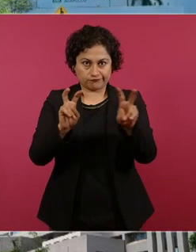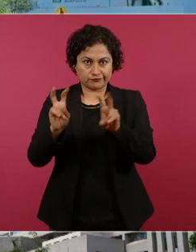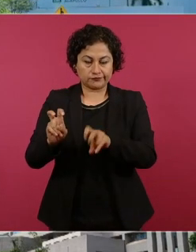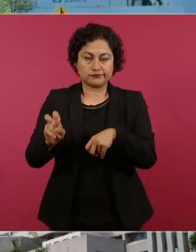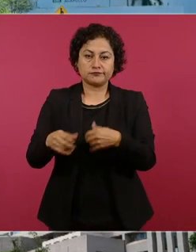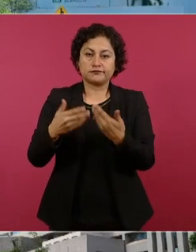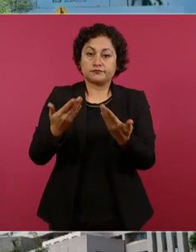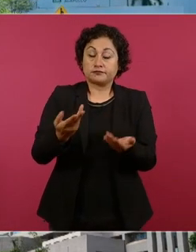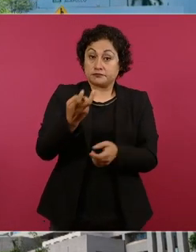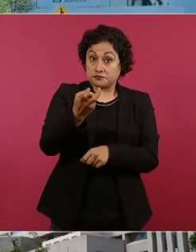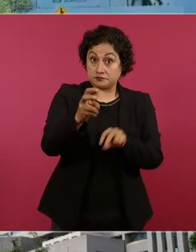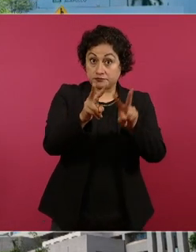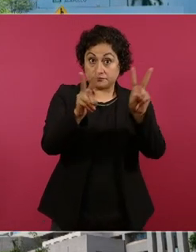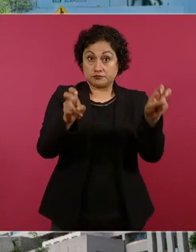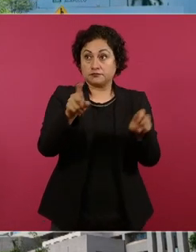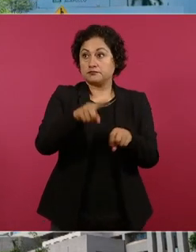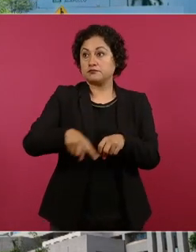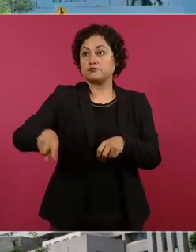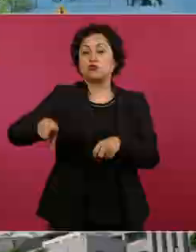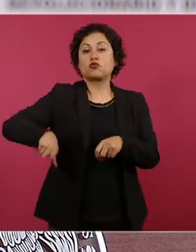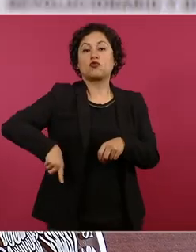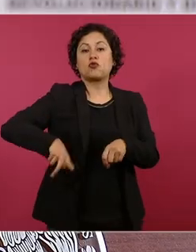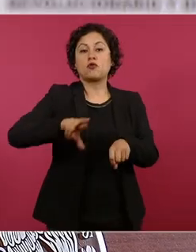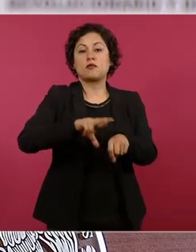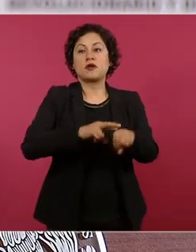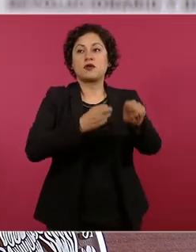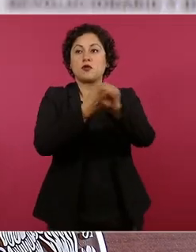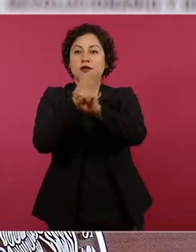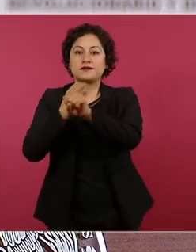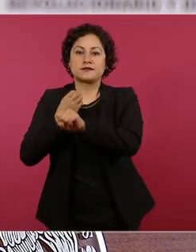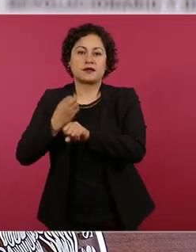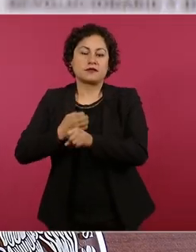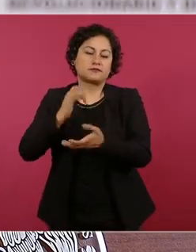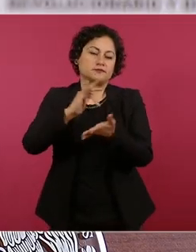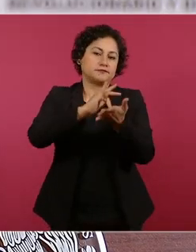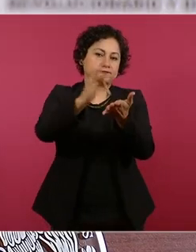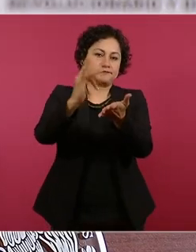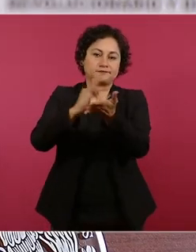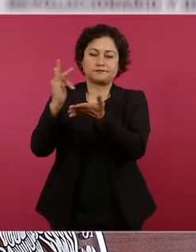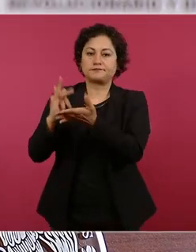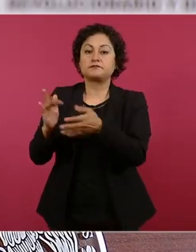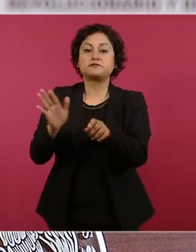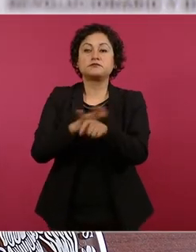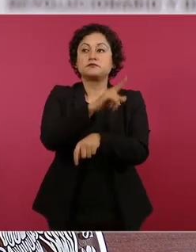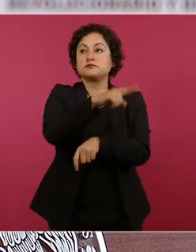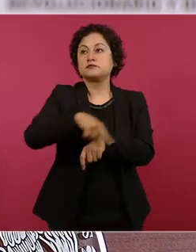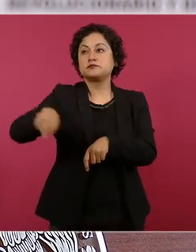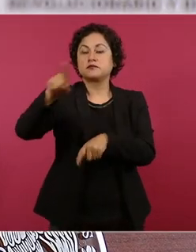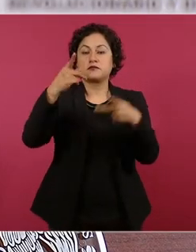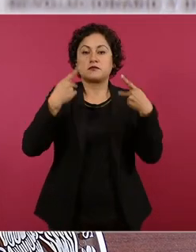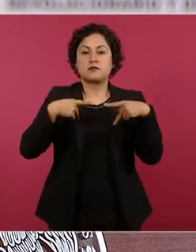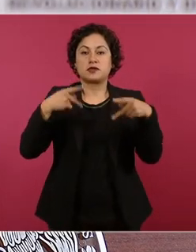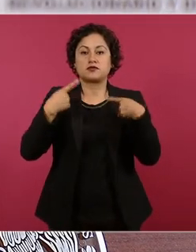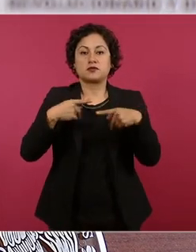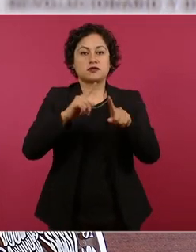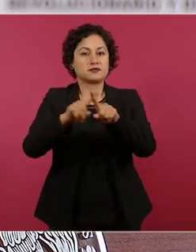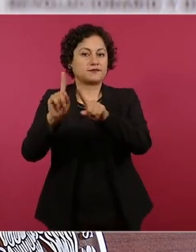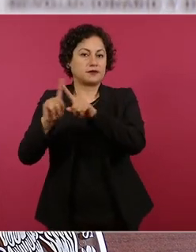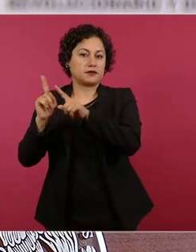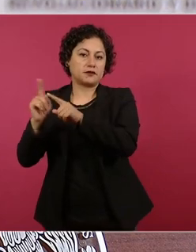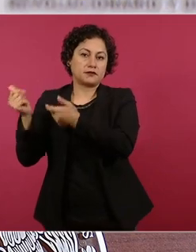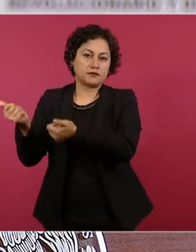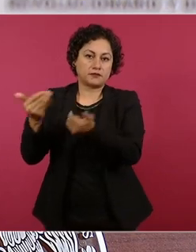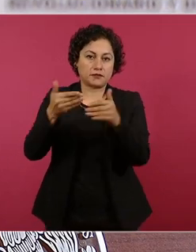los gobiernos de los estados que llegaron personal a apoyar al sector salud de